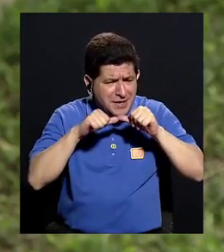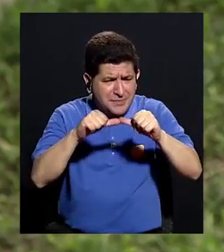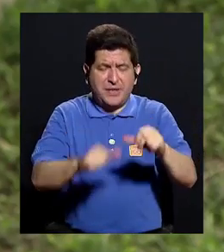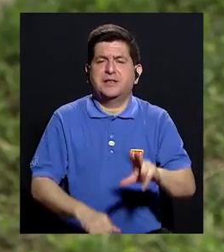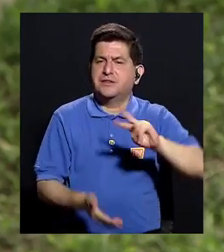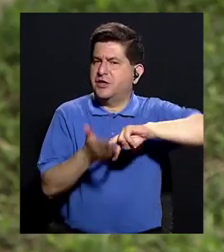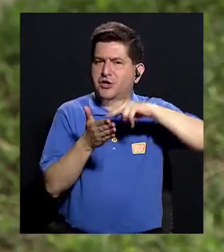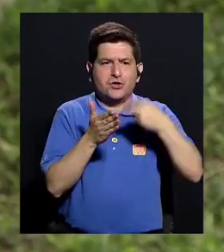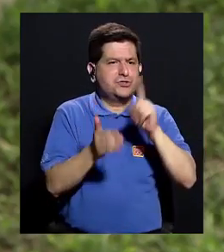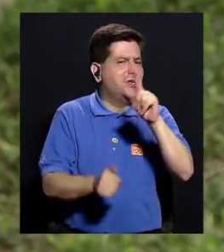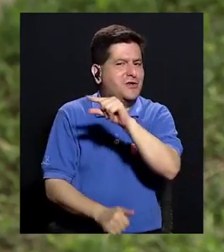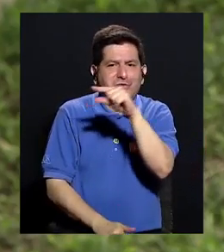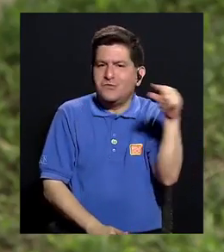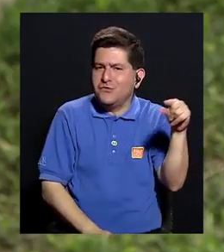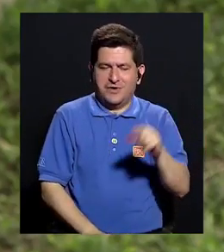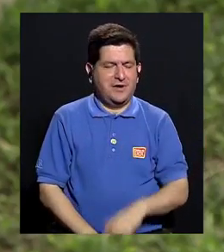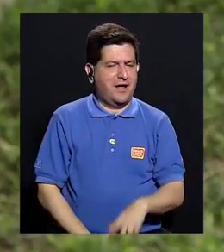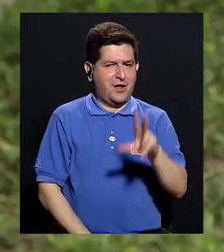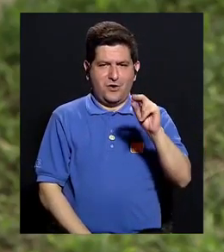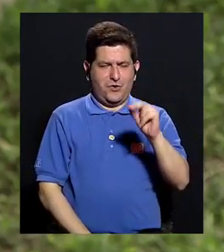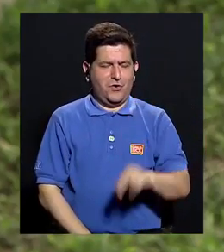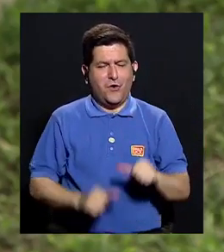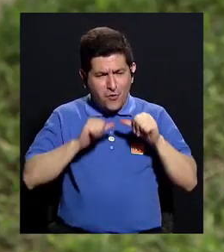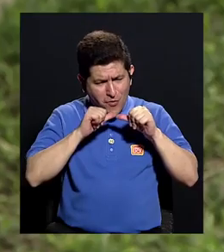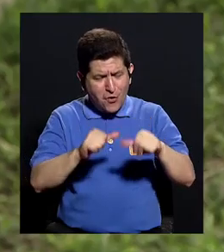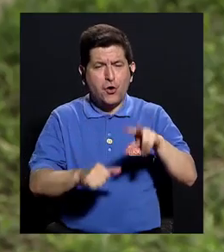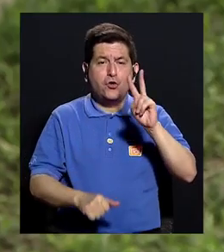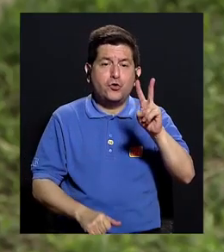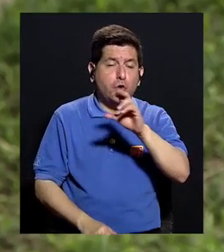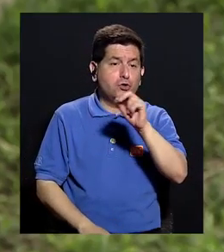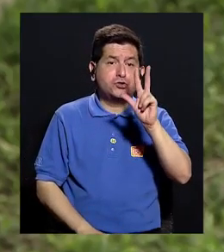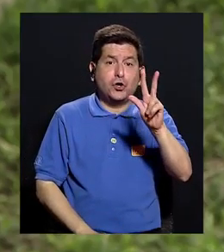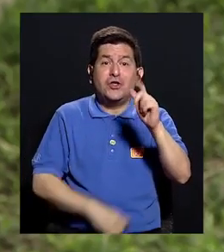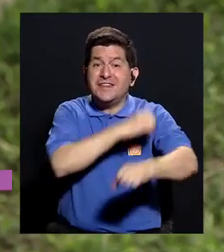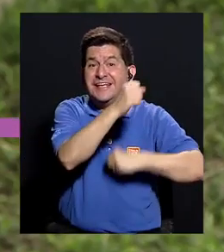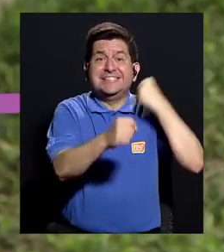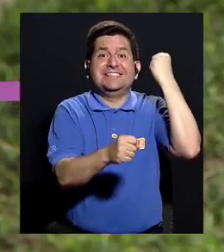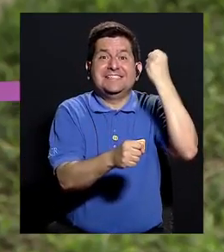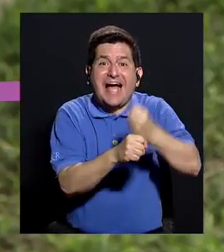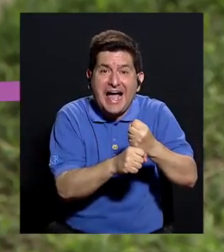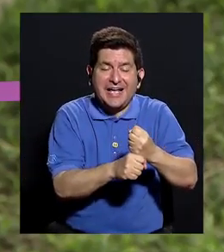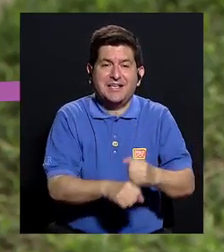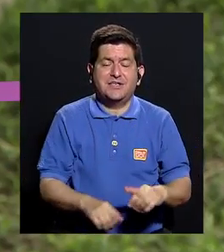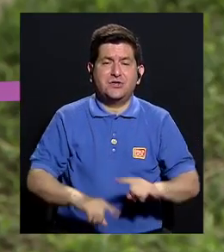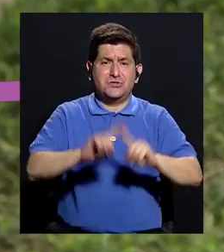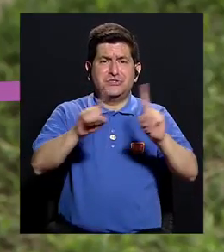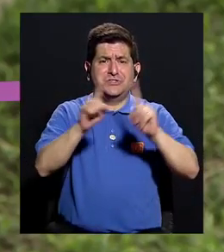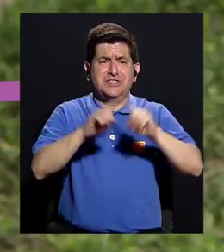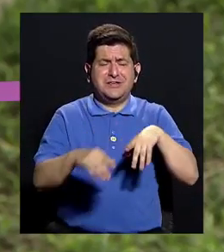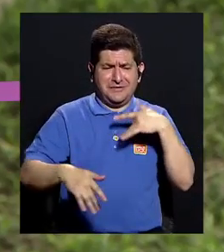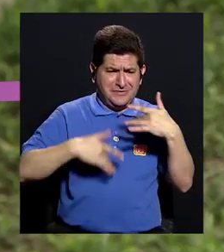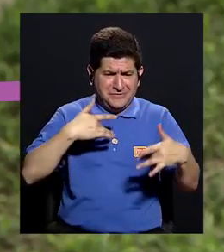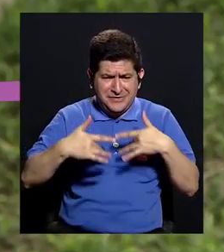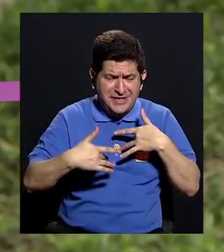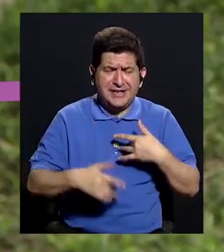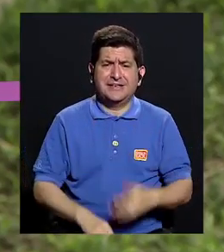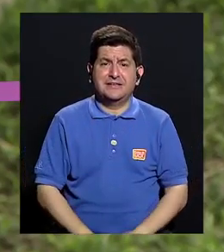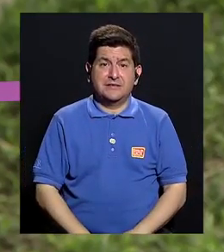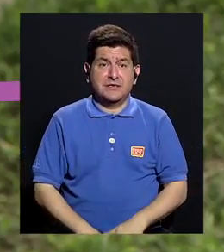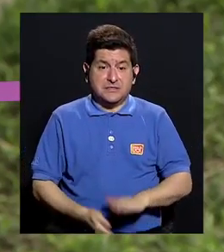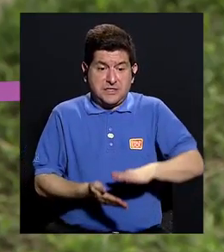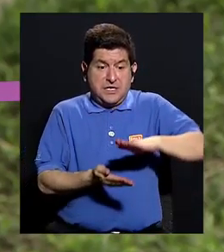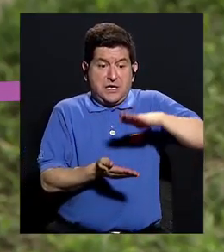diciendo que va a partir de una semana, otra semana, no. Duras unos dos o tres años con todos estos padecimientos y se van haciendo